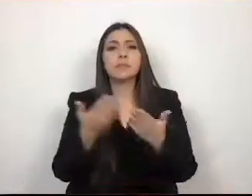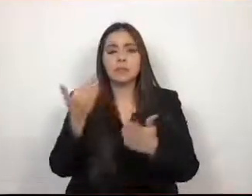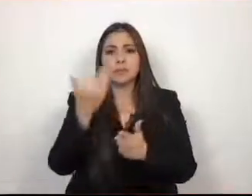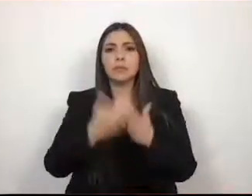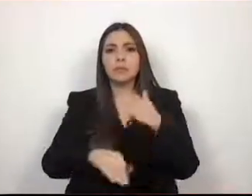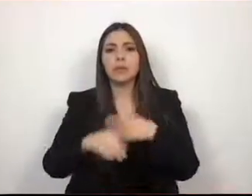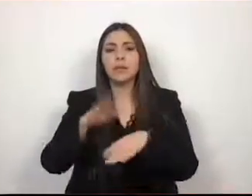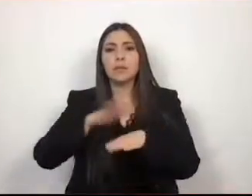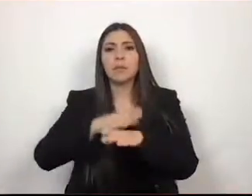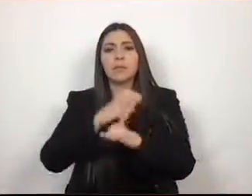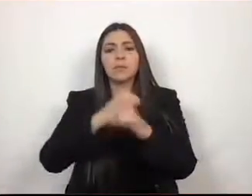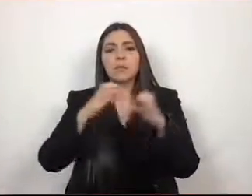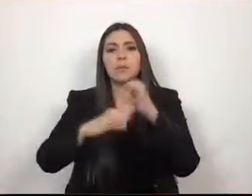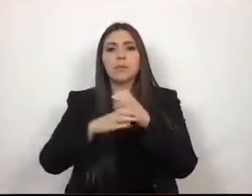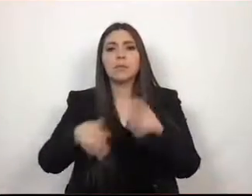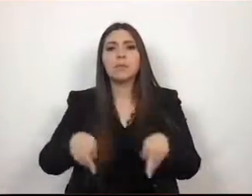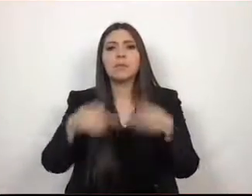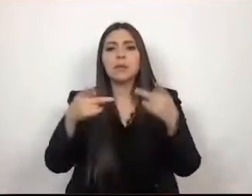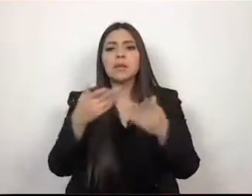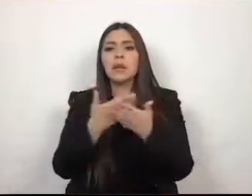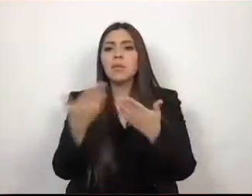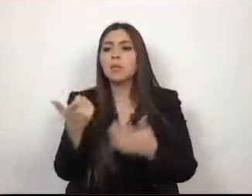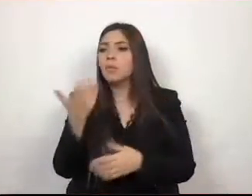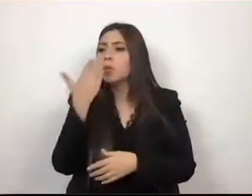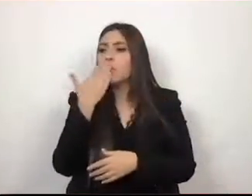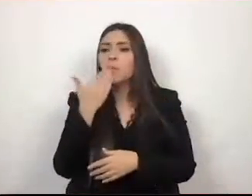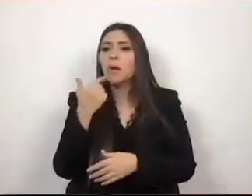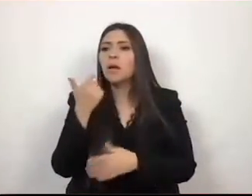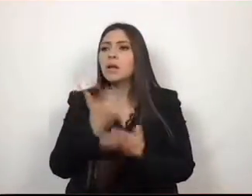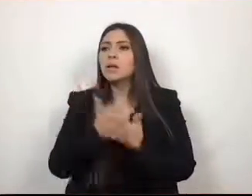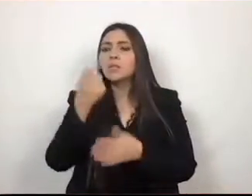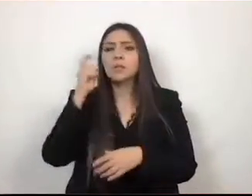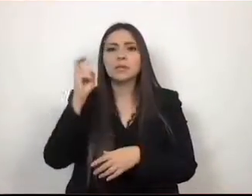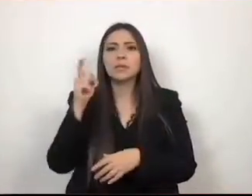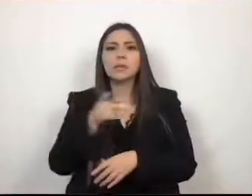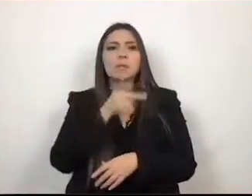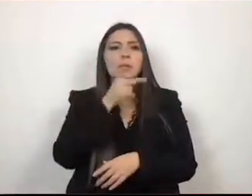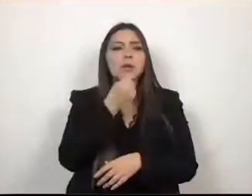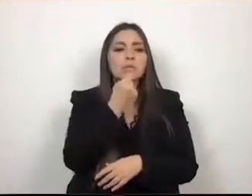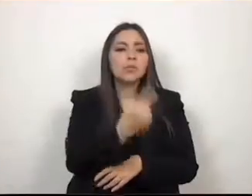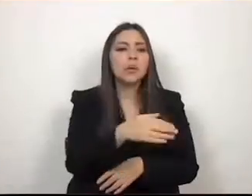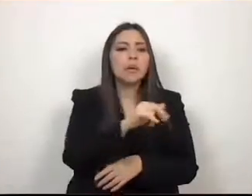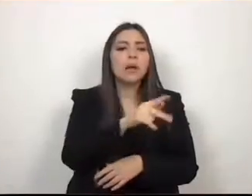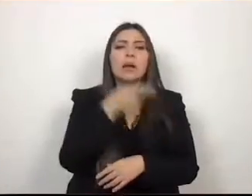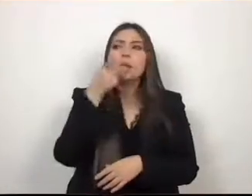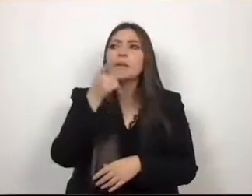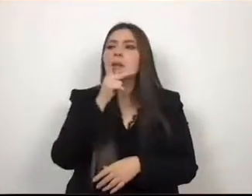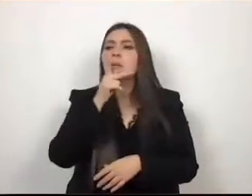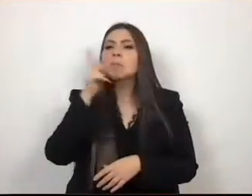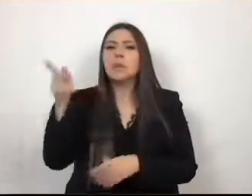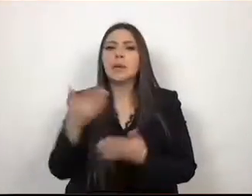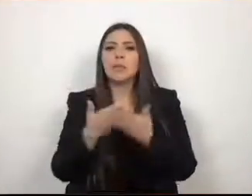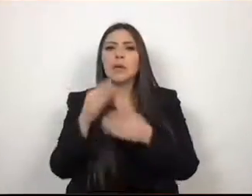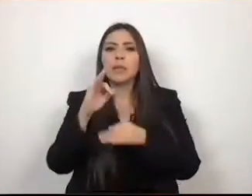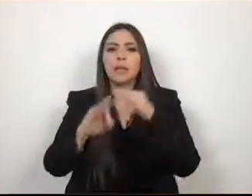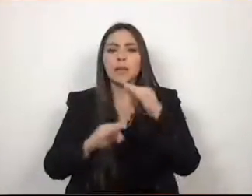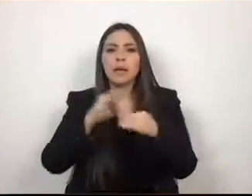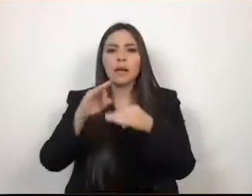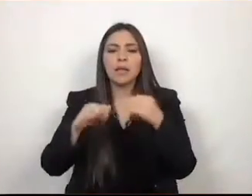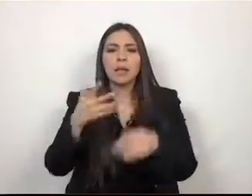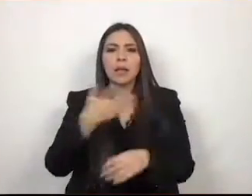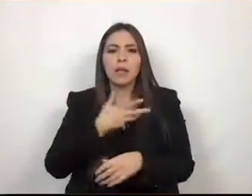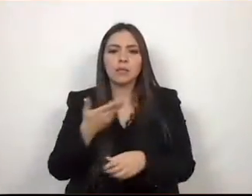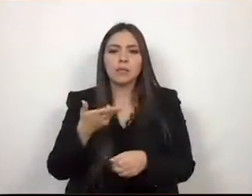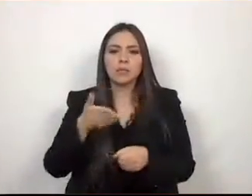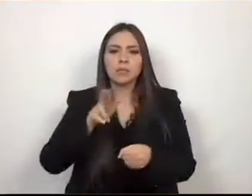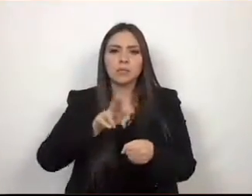de María a su padre que padece insuficiencia renal y que lleva su tratamiento de hemodiálisis en una institución privada